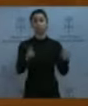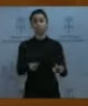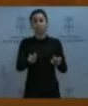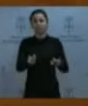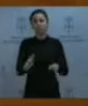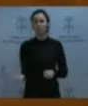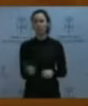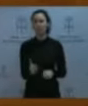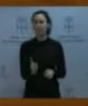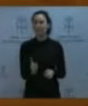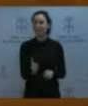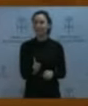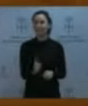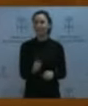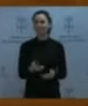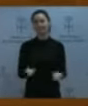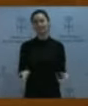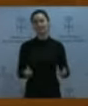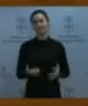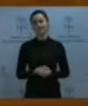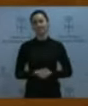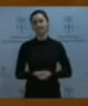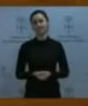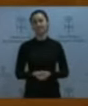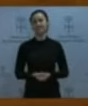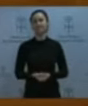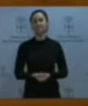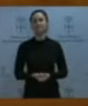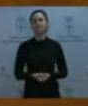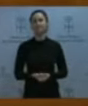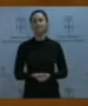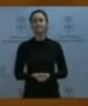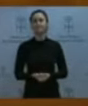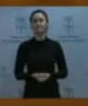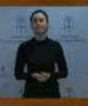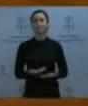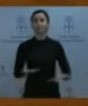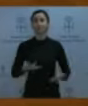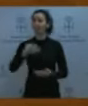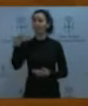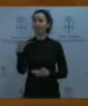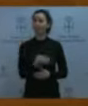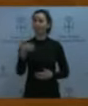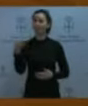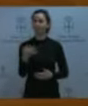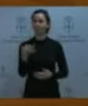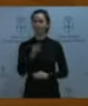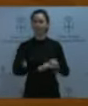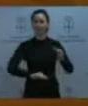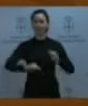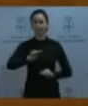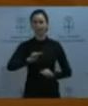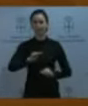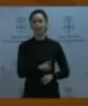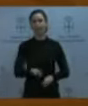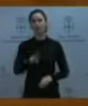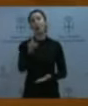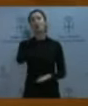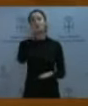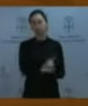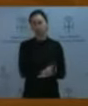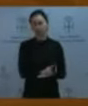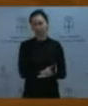administración que sirve al ciudadano. Por esto se puede y se debe cambiar. Vuelvo a repetir otra vez,